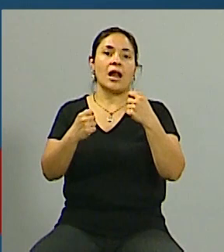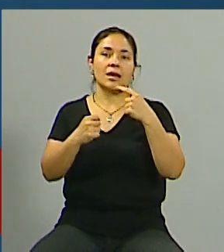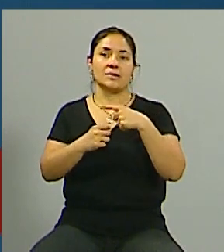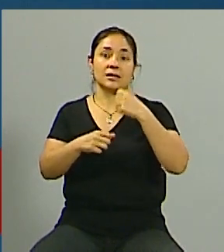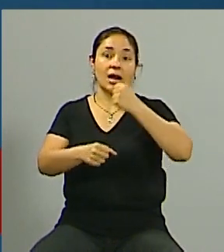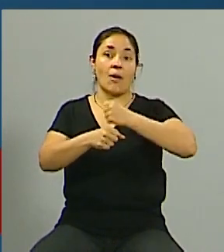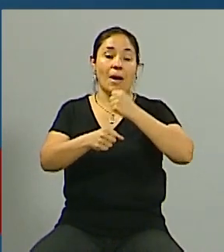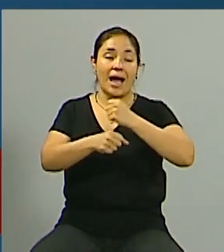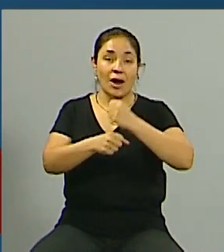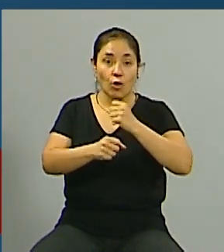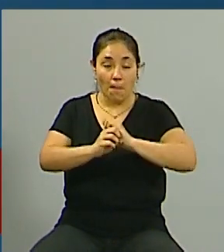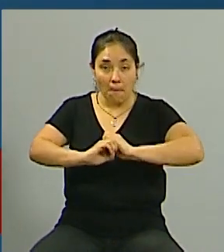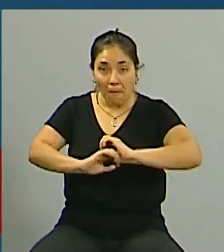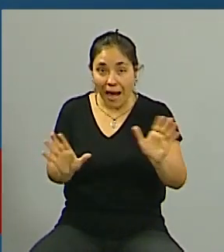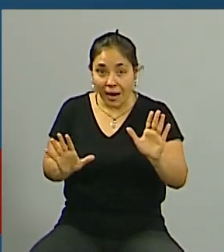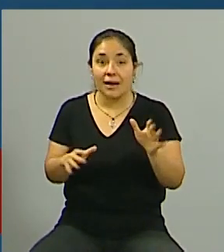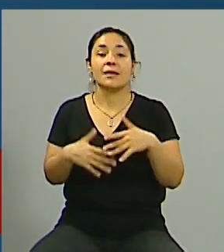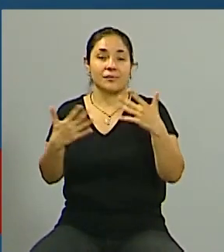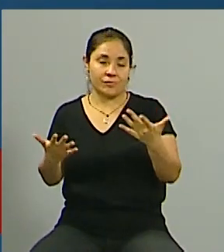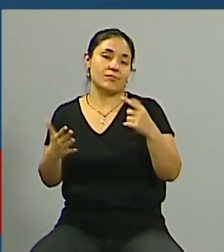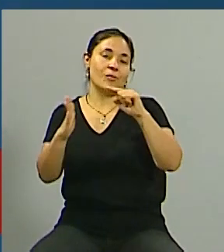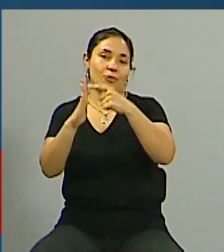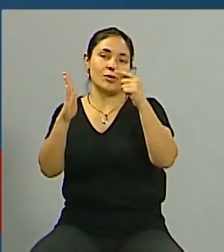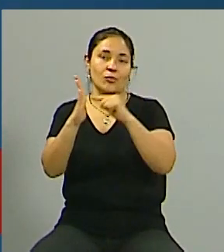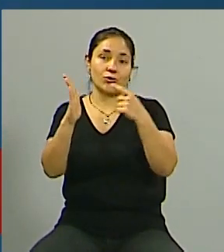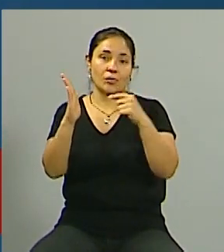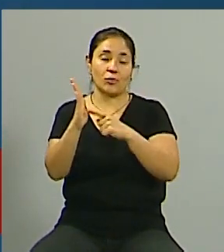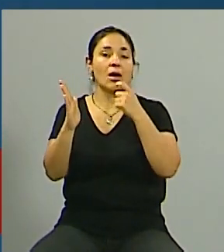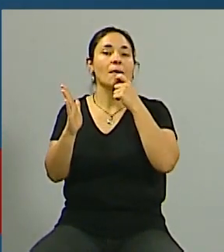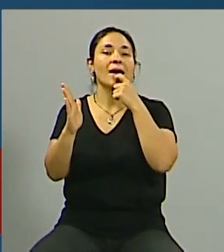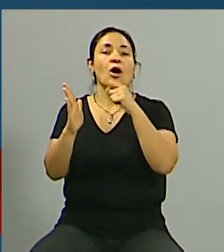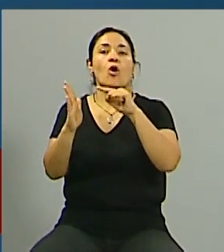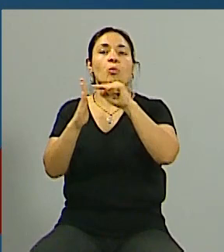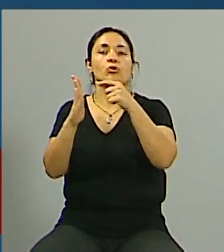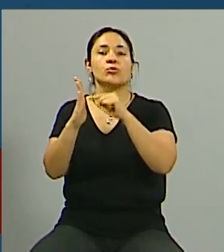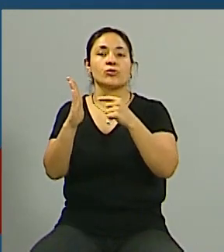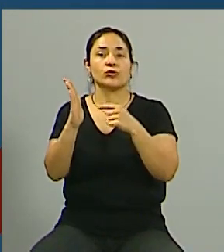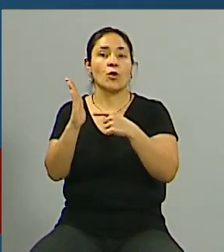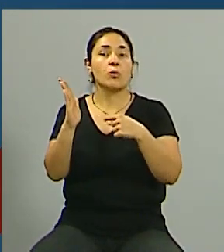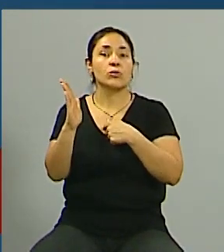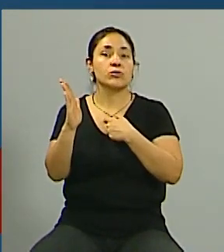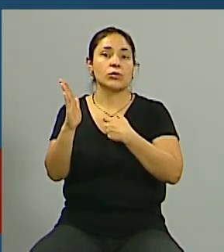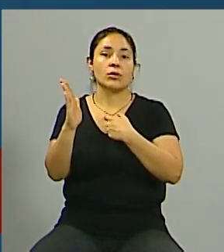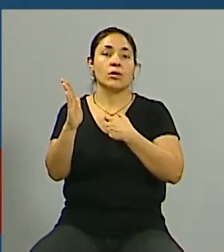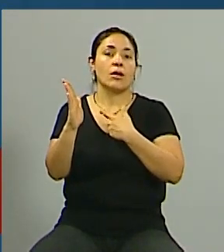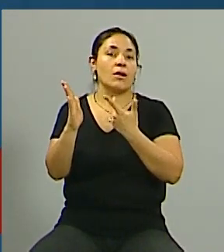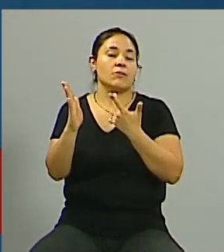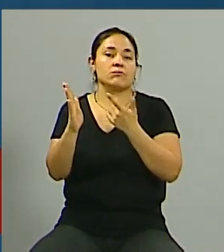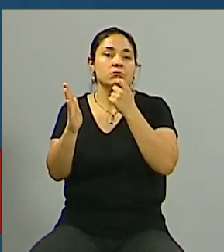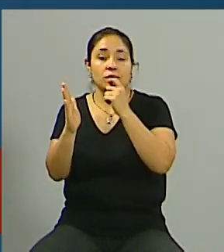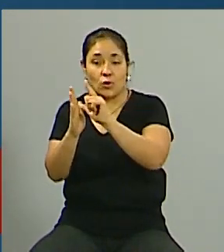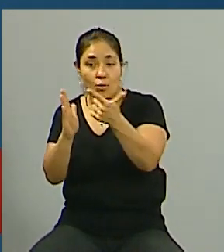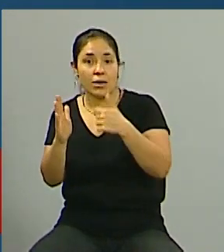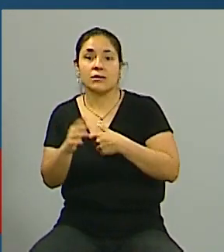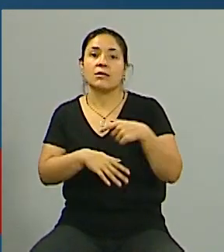a ese tipo de cláusulas incluso a veces si no están esas cláusulas en el contrato de palabra el propietario lo hace igual obliga al inquilino a irse porque por ejemplo